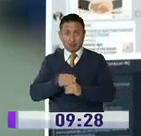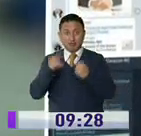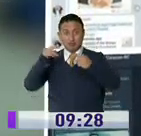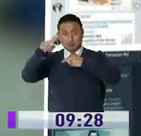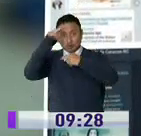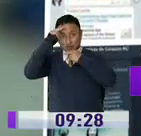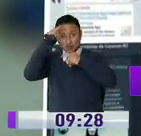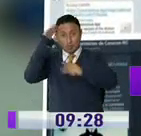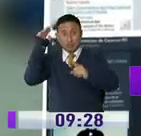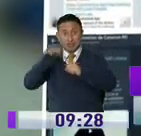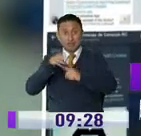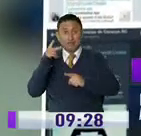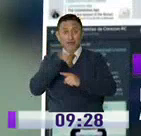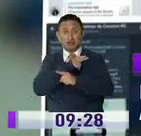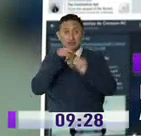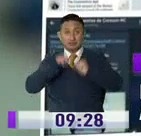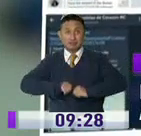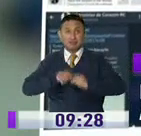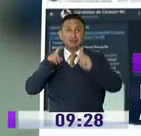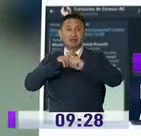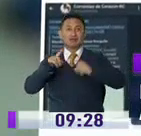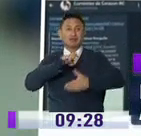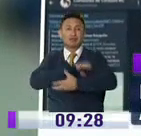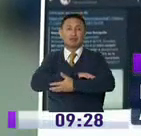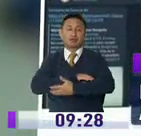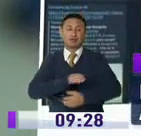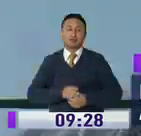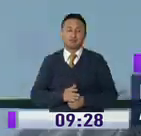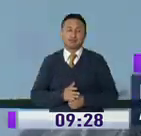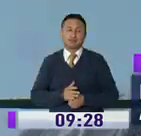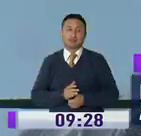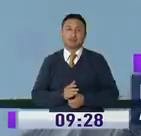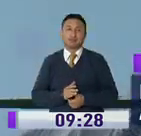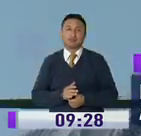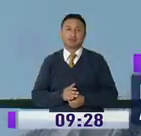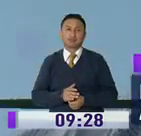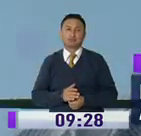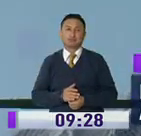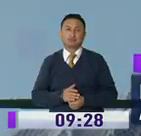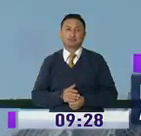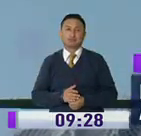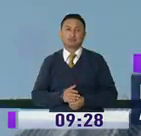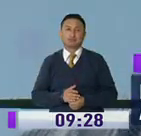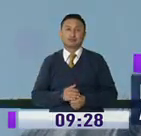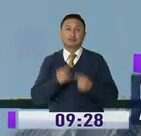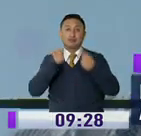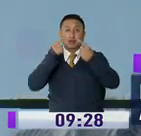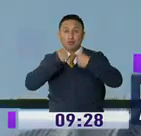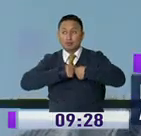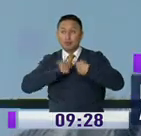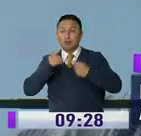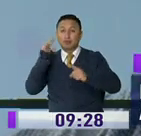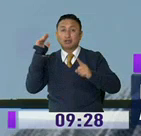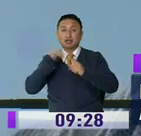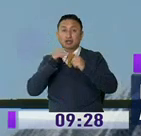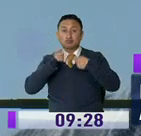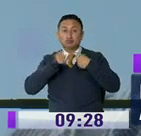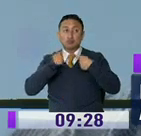noticias y mensajes falsos a través de diferentes plataformas. Difundir, viralizar mensajes